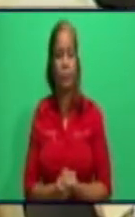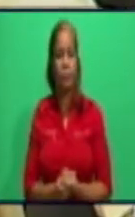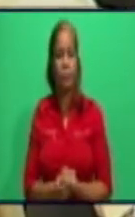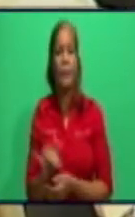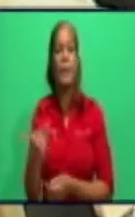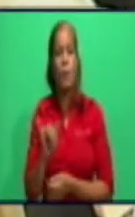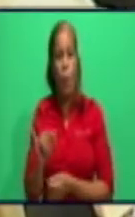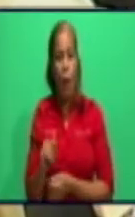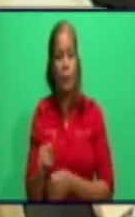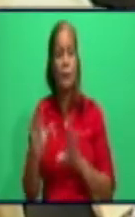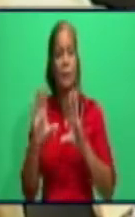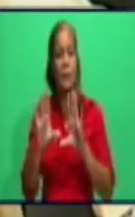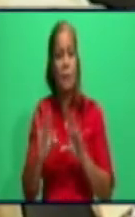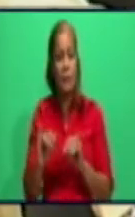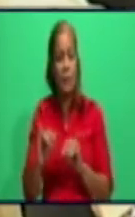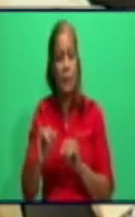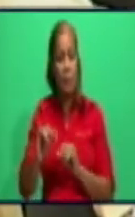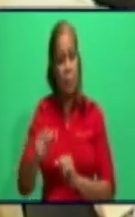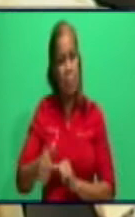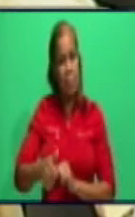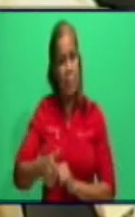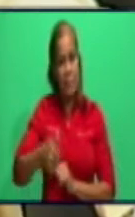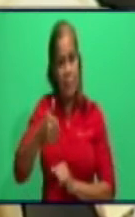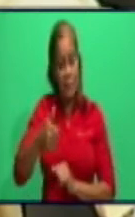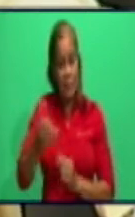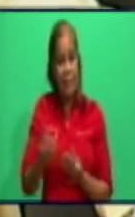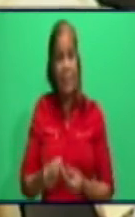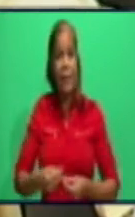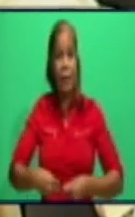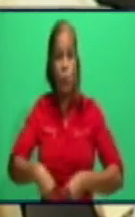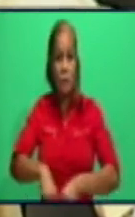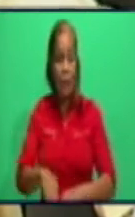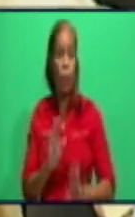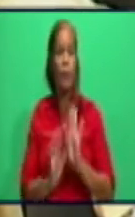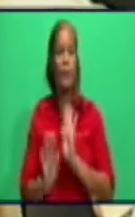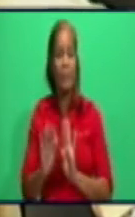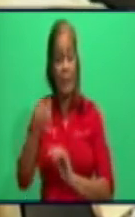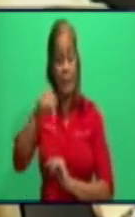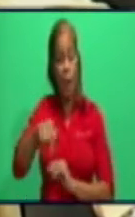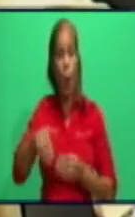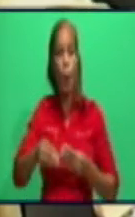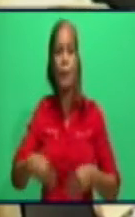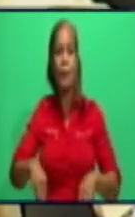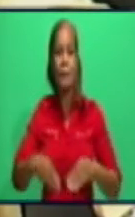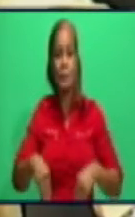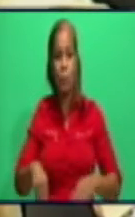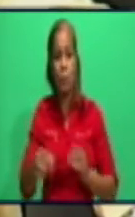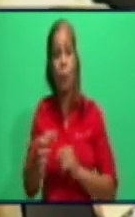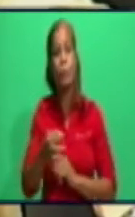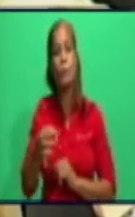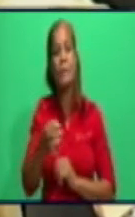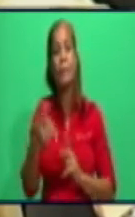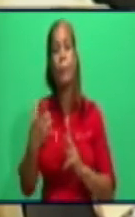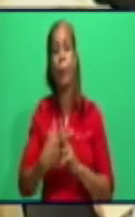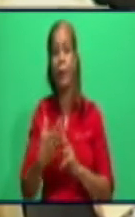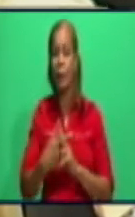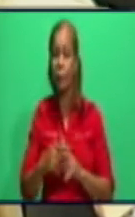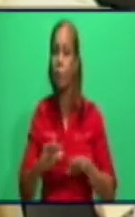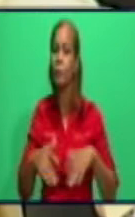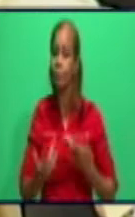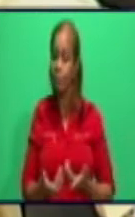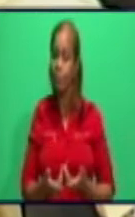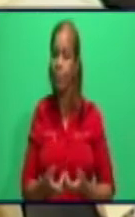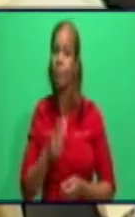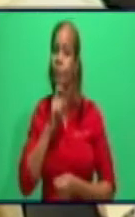presidente del Consejo de Defensa y el vicepresidente, hoy la situación en el territorio es bastante crítica